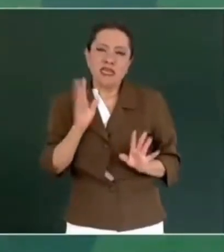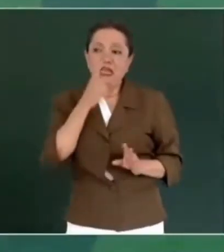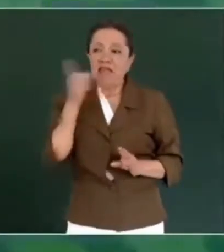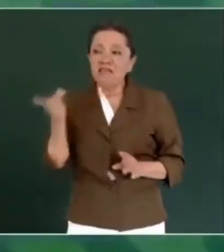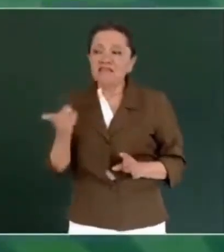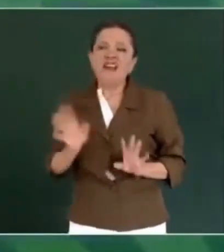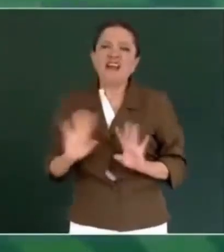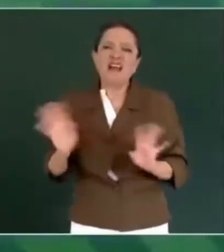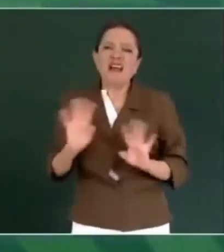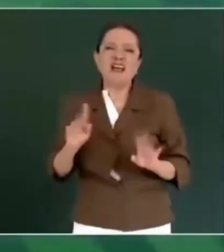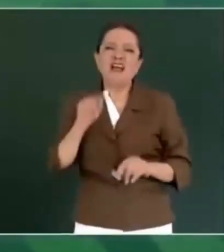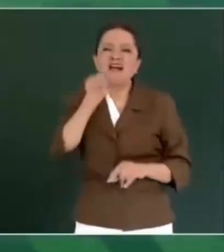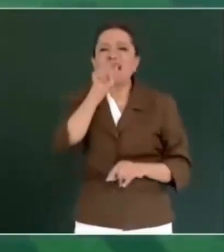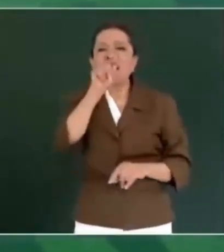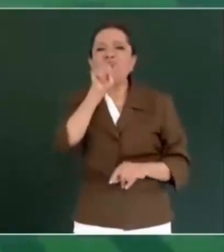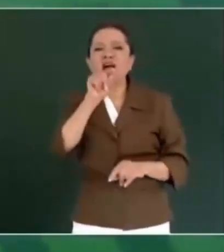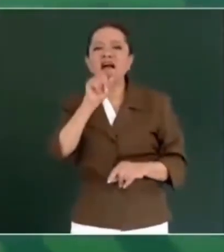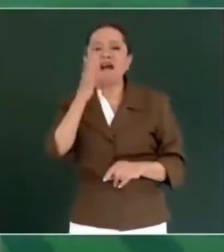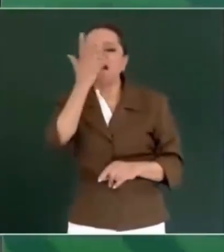traidores,